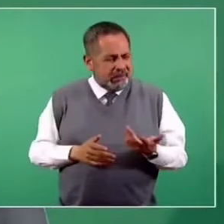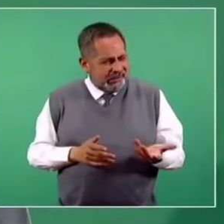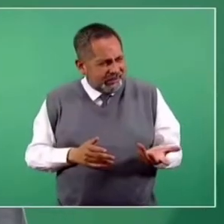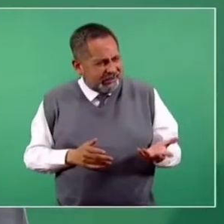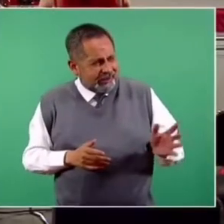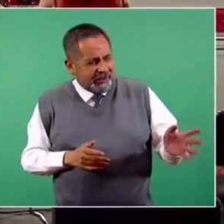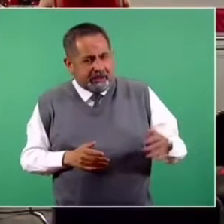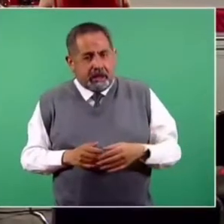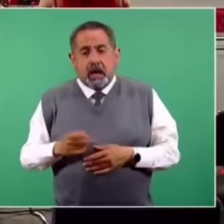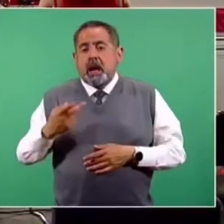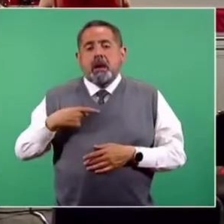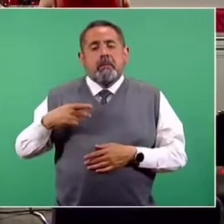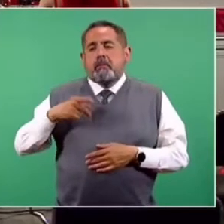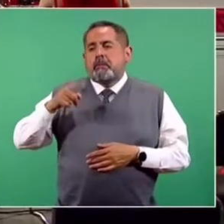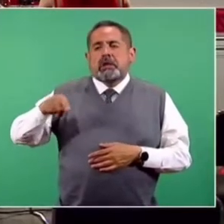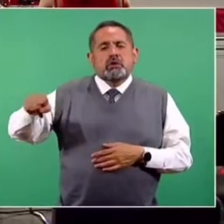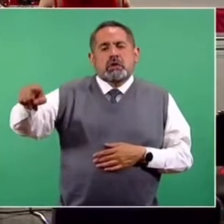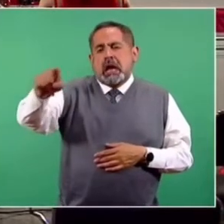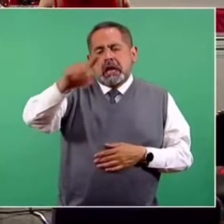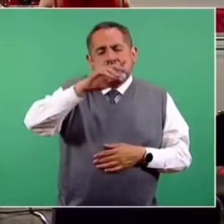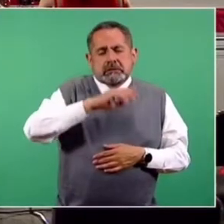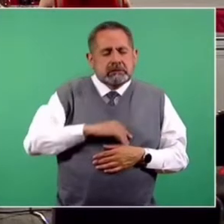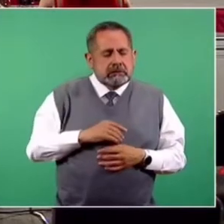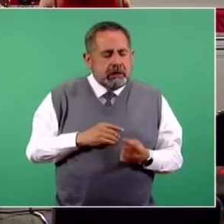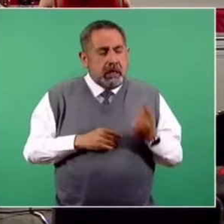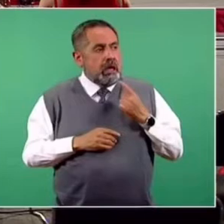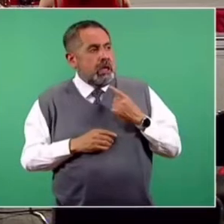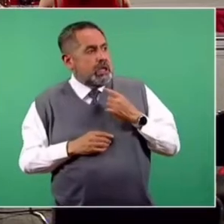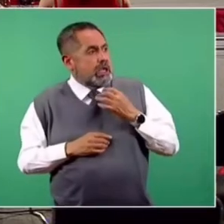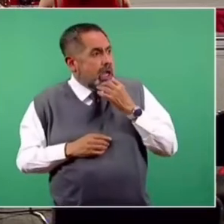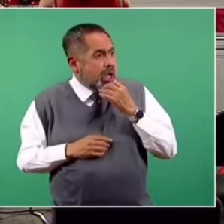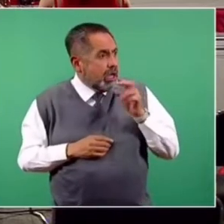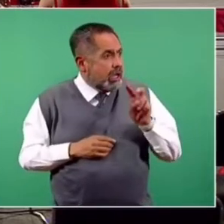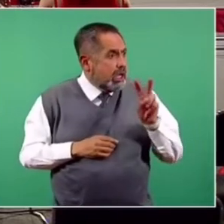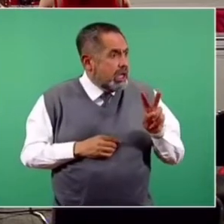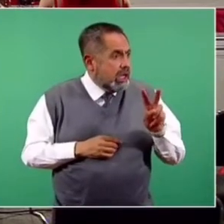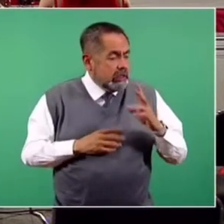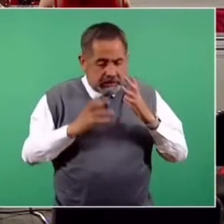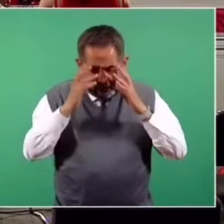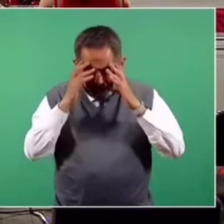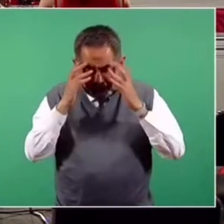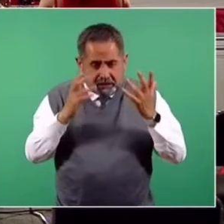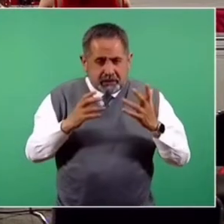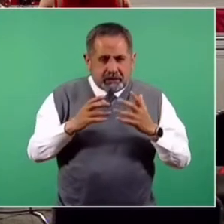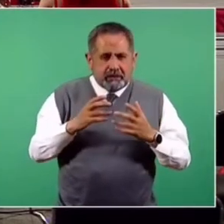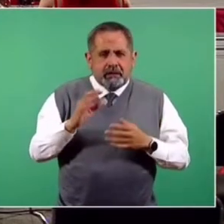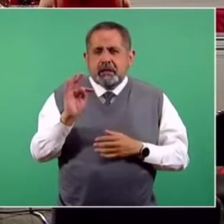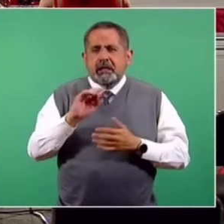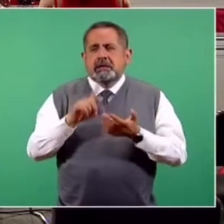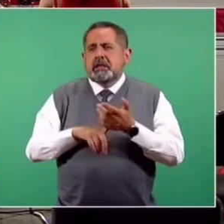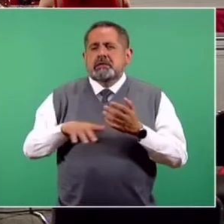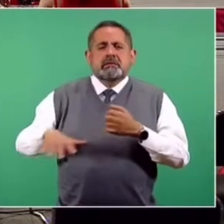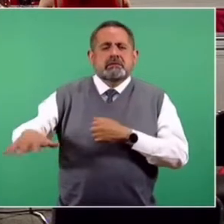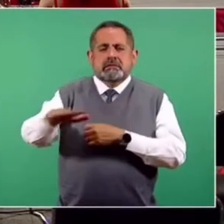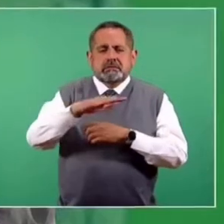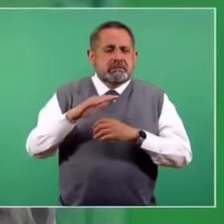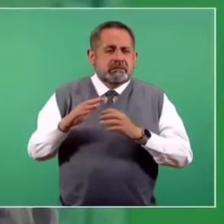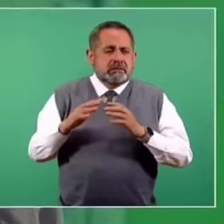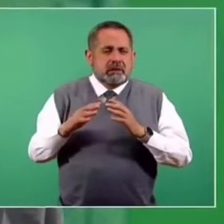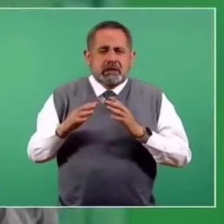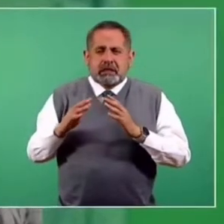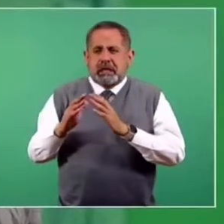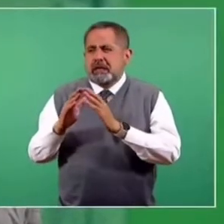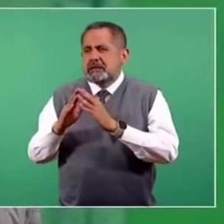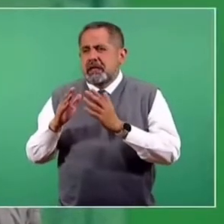a oídos de personas en una situación concreta de vivienda en la zona rural o también en la zona